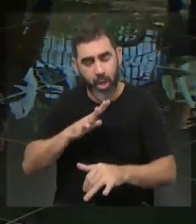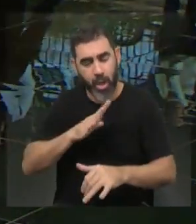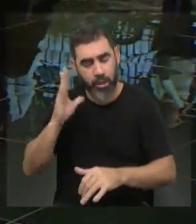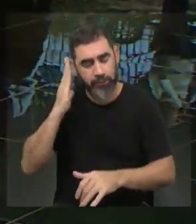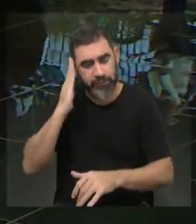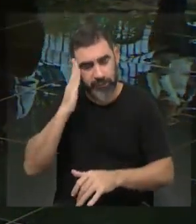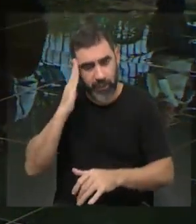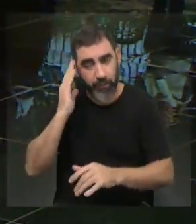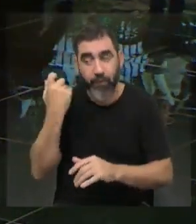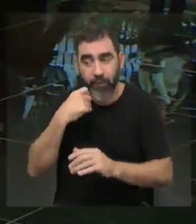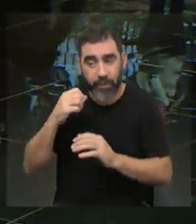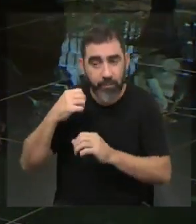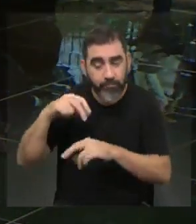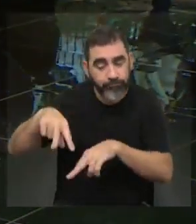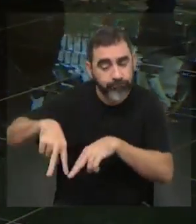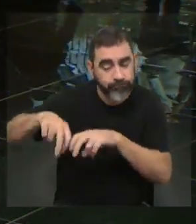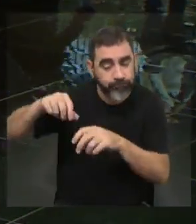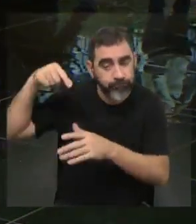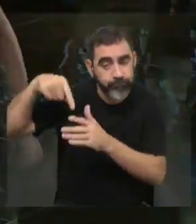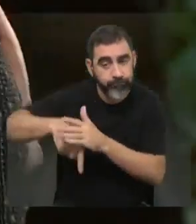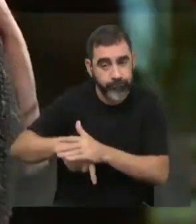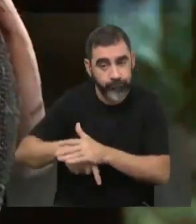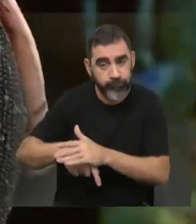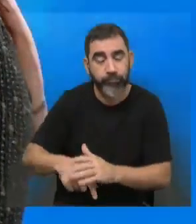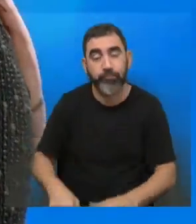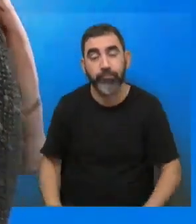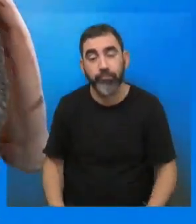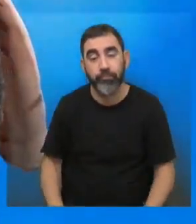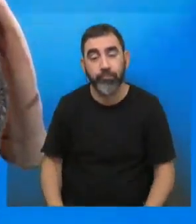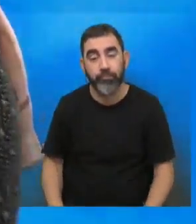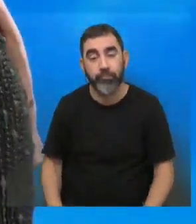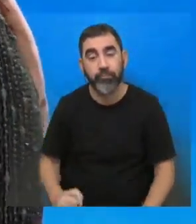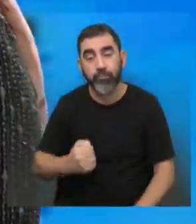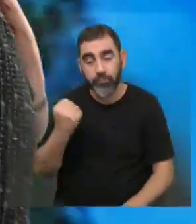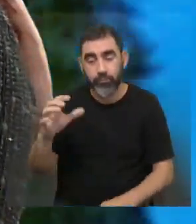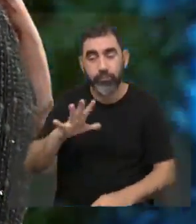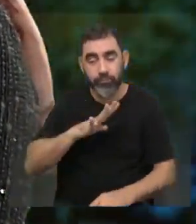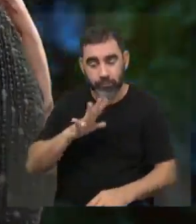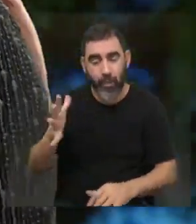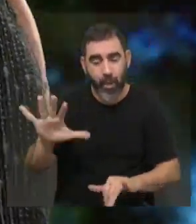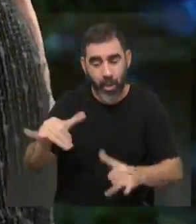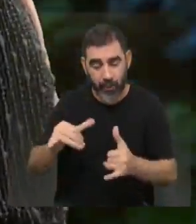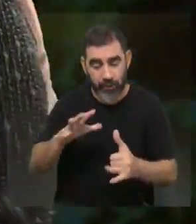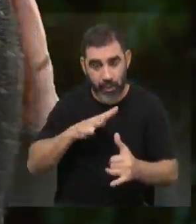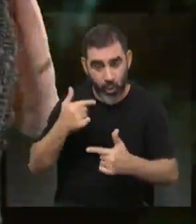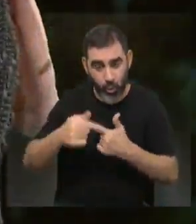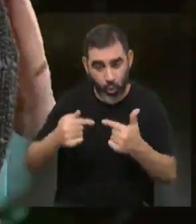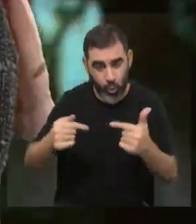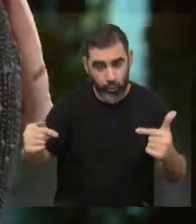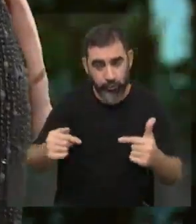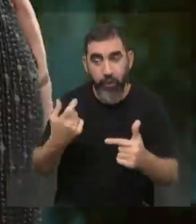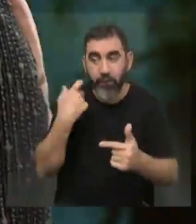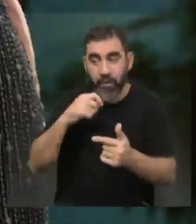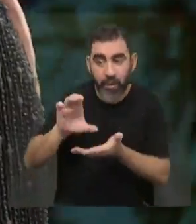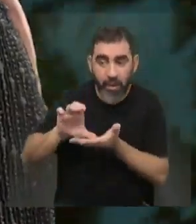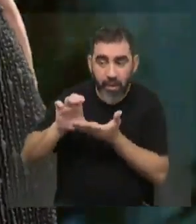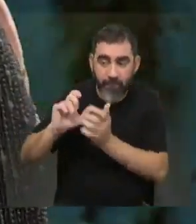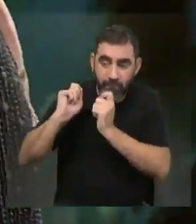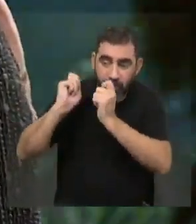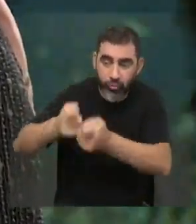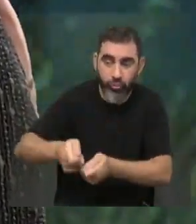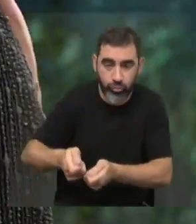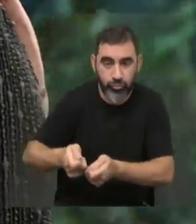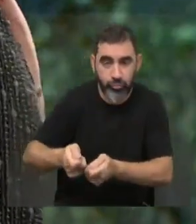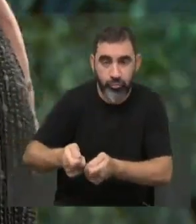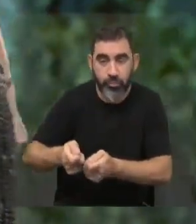Hay que escalarlas. Más si vienen grandes empresas, pero lo importante es que ya hay capacidades instaladas y lo que hay hacer es invertir más para que hayan